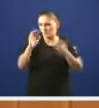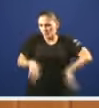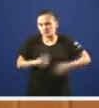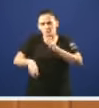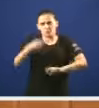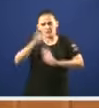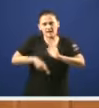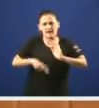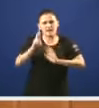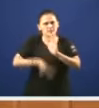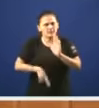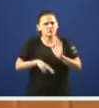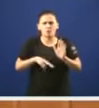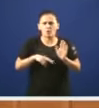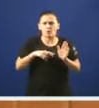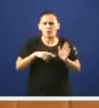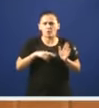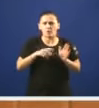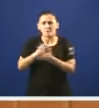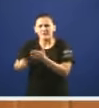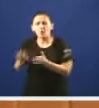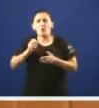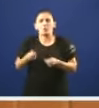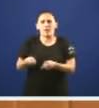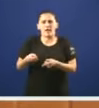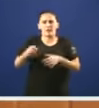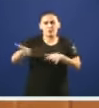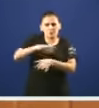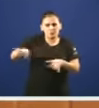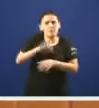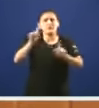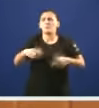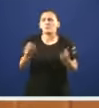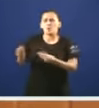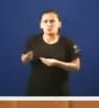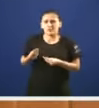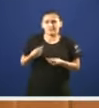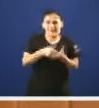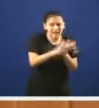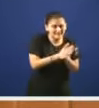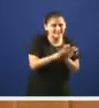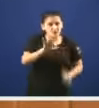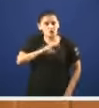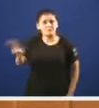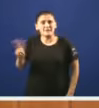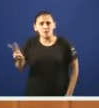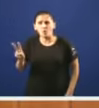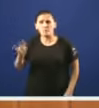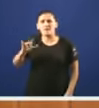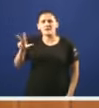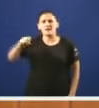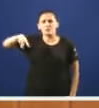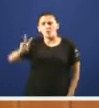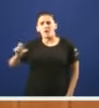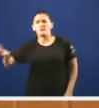regulamento do bingo coa introducción da utilización de datáfonos e dicir ao longo de todas as actas o señor Villanueva afirma e sostén que